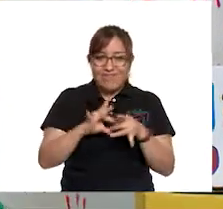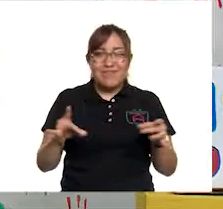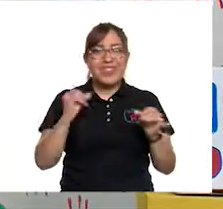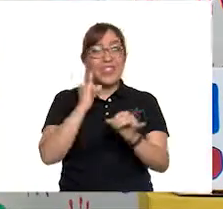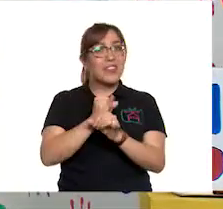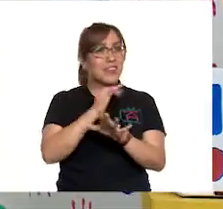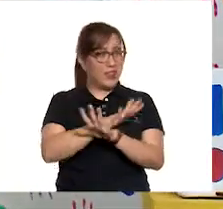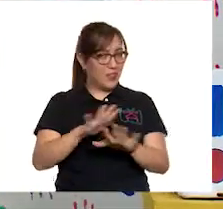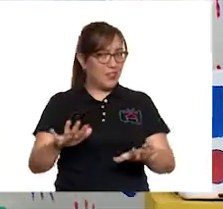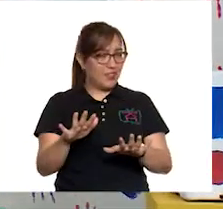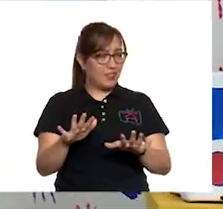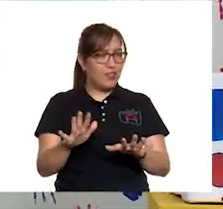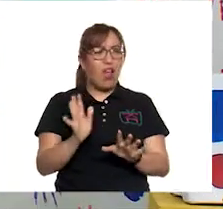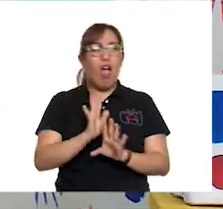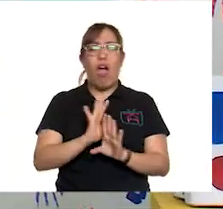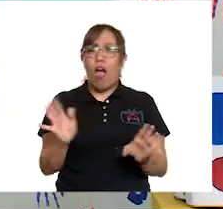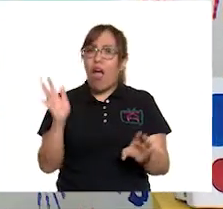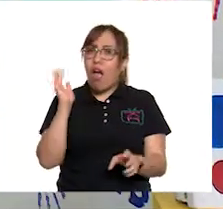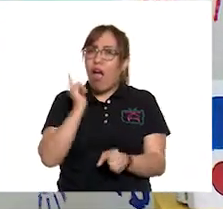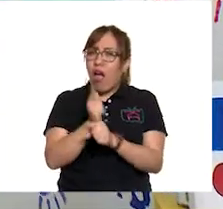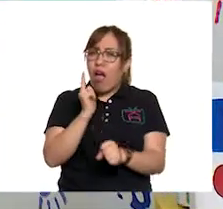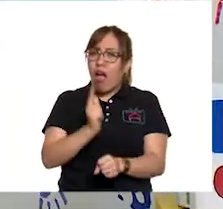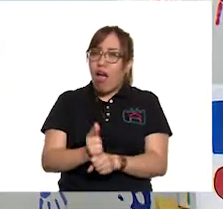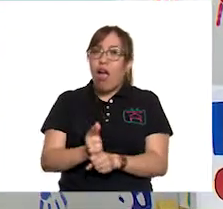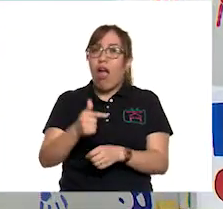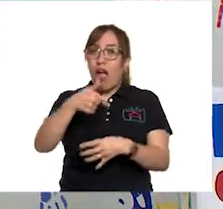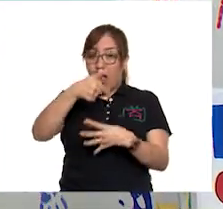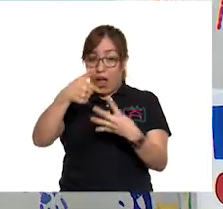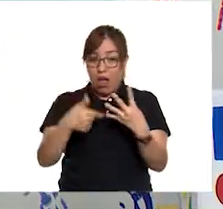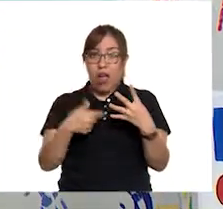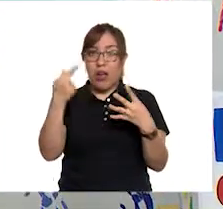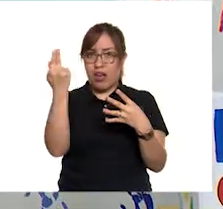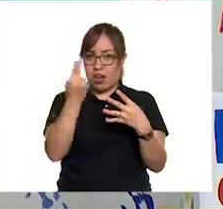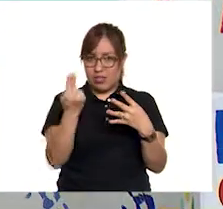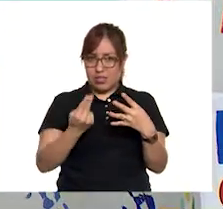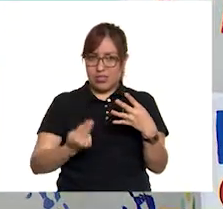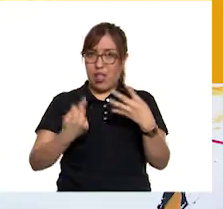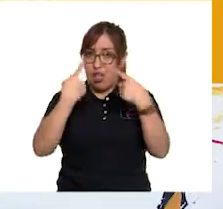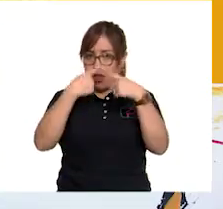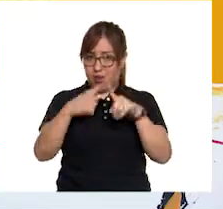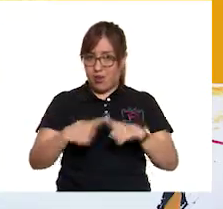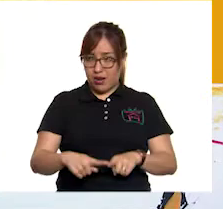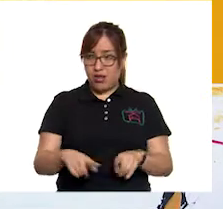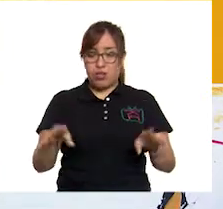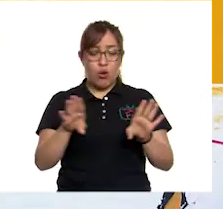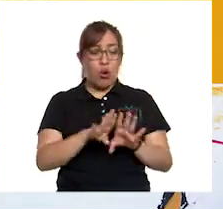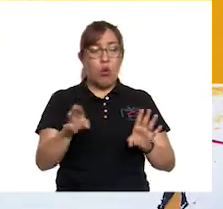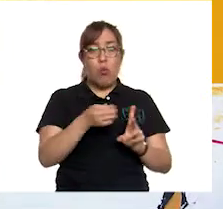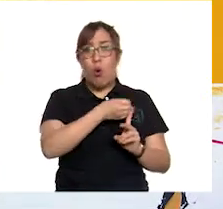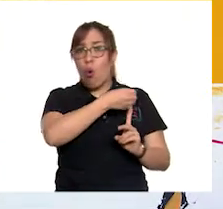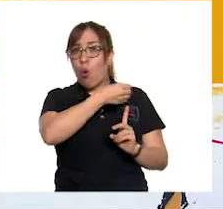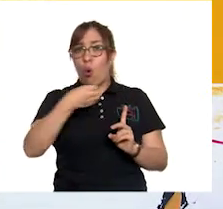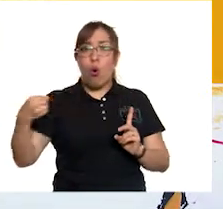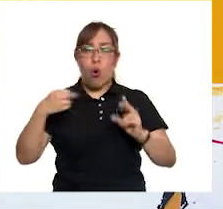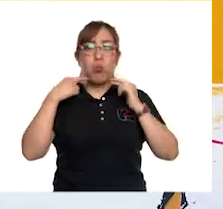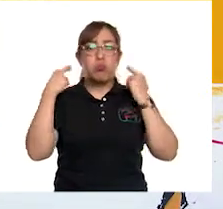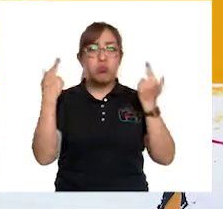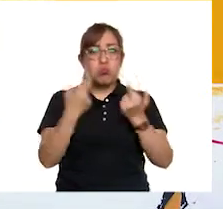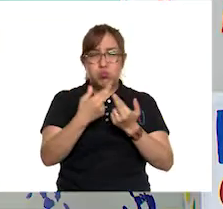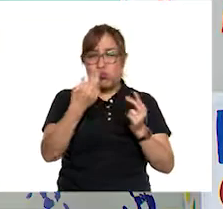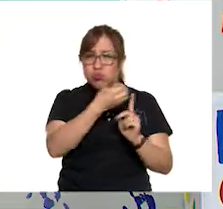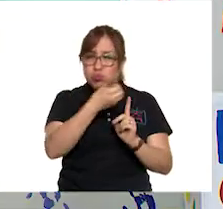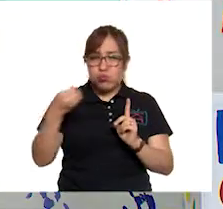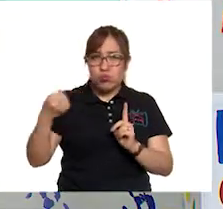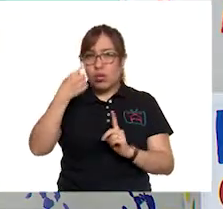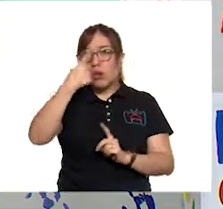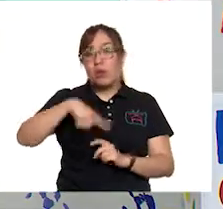damos cuenta que hay distintas necesidades y también distintas formas de organizarse para satisfacerlas o atenderlas. Pero si se dan